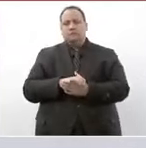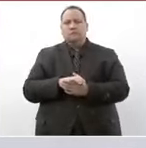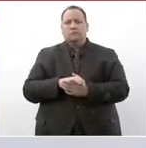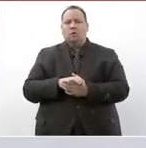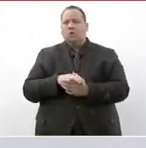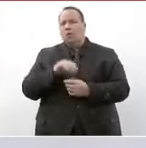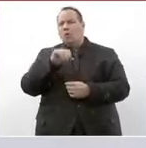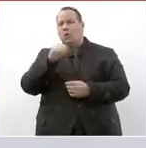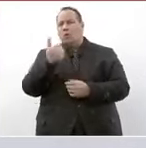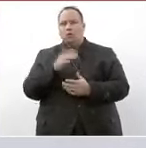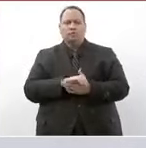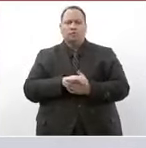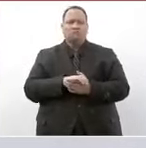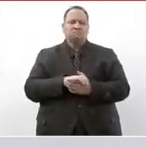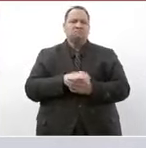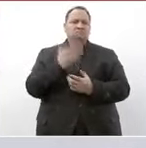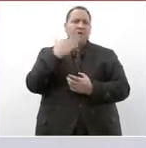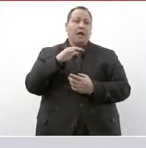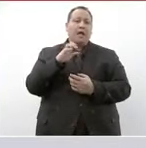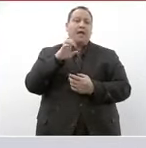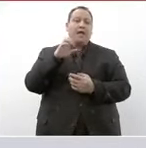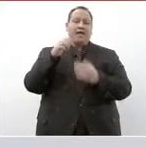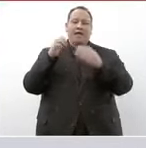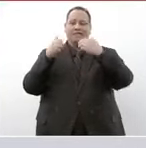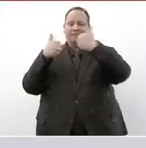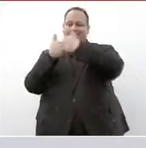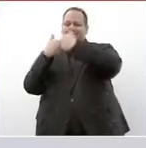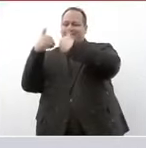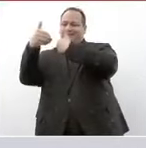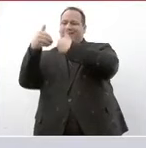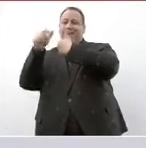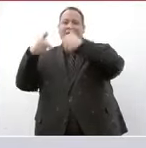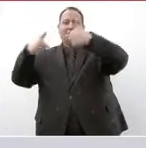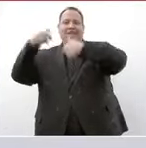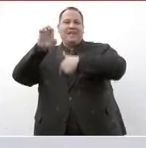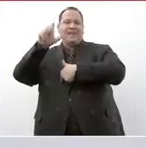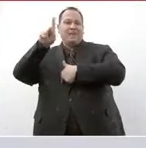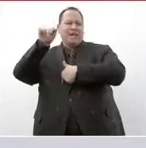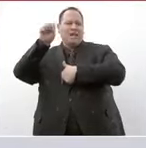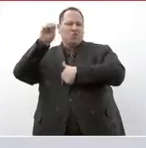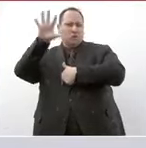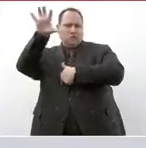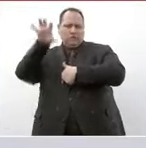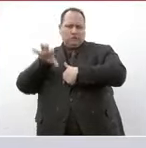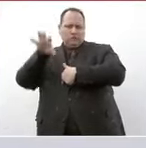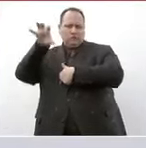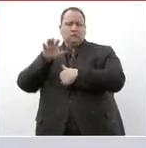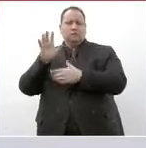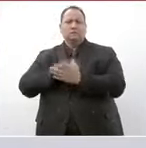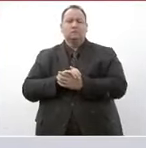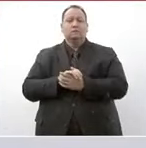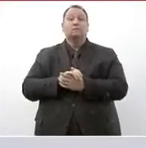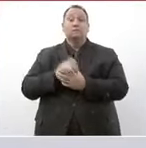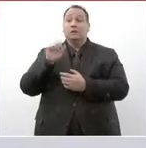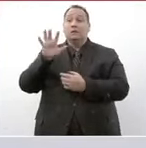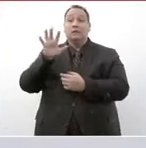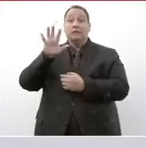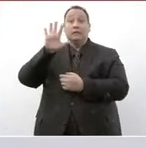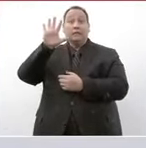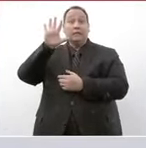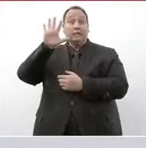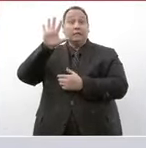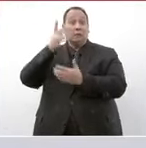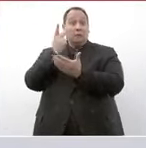pues en frente del paso Texas ahí está hasta cinco